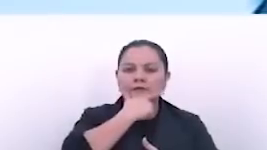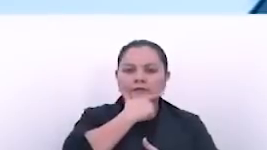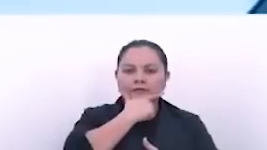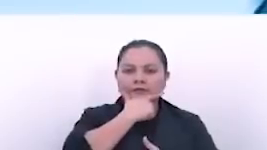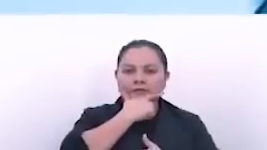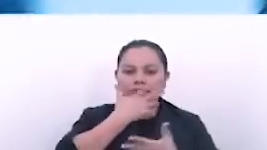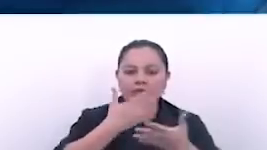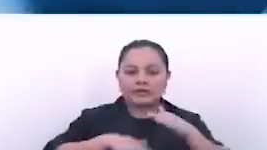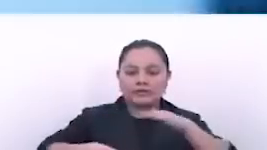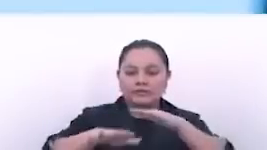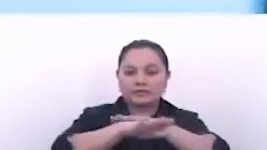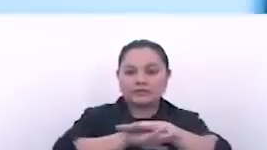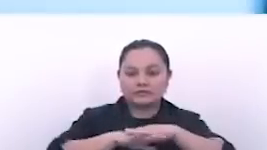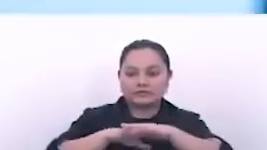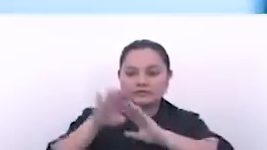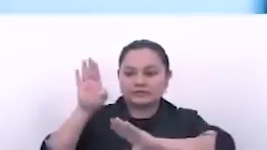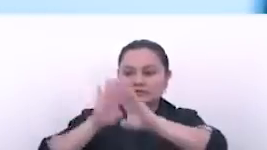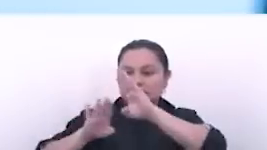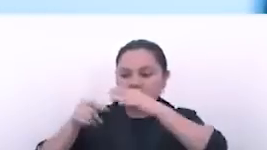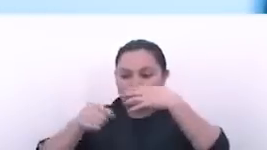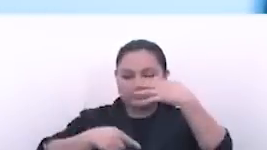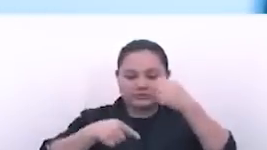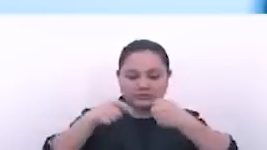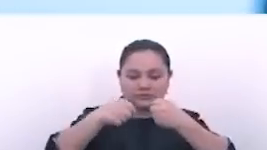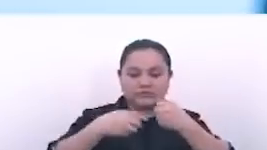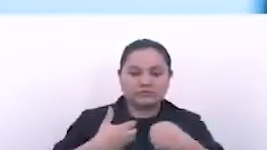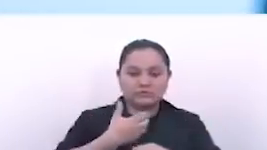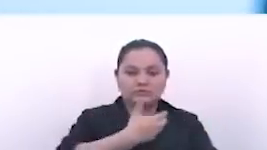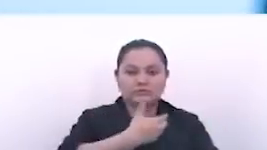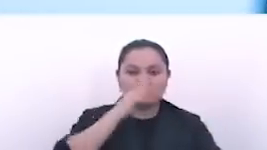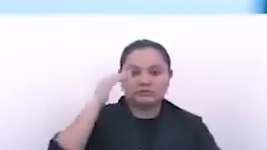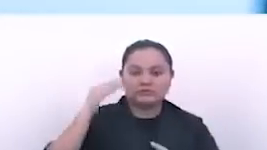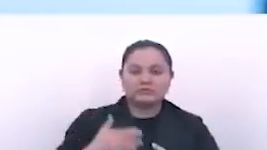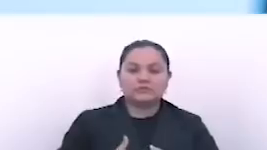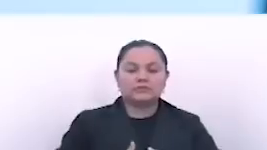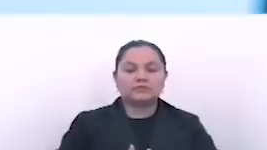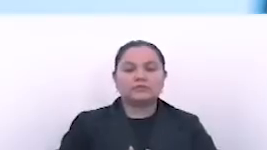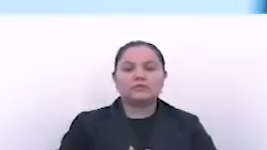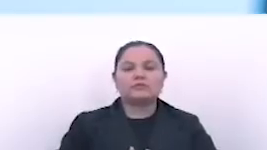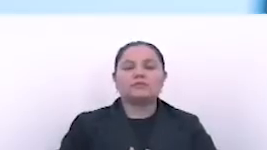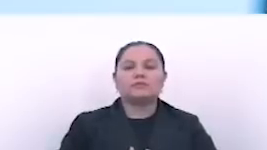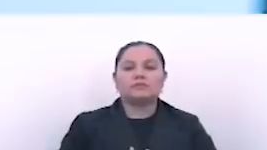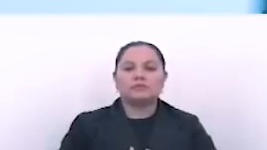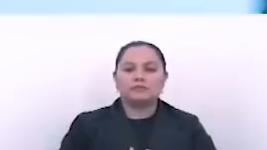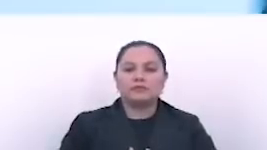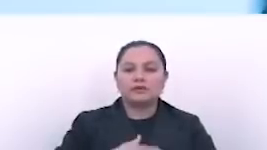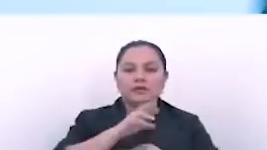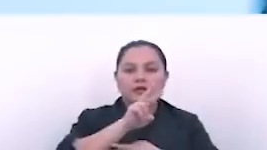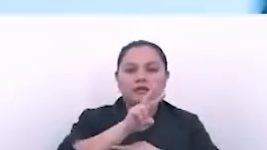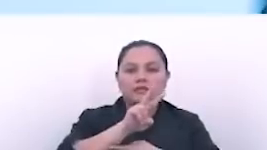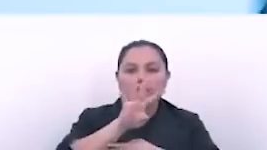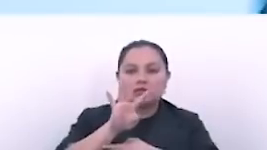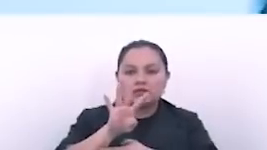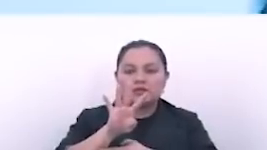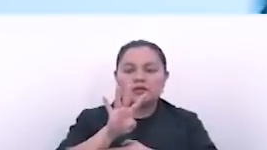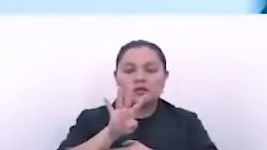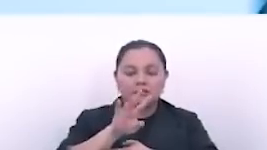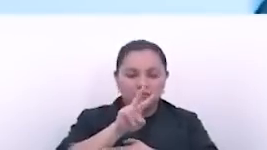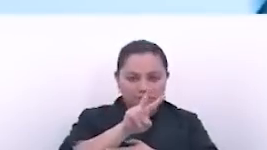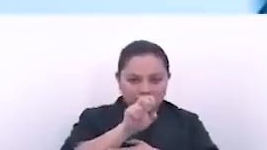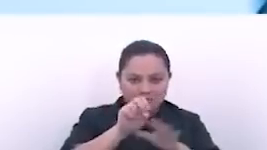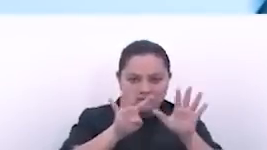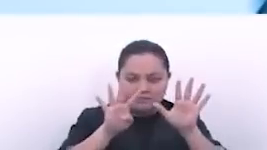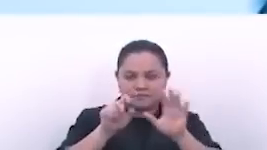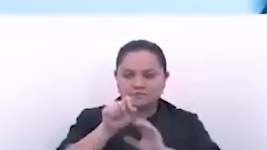base la cosecha histórica que va a tener nuestro país. Menos 29.3%